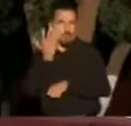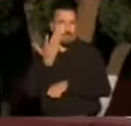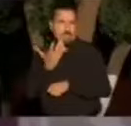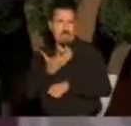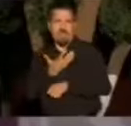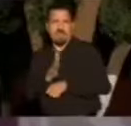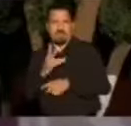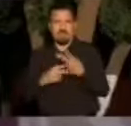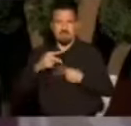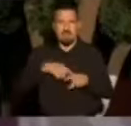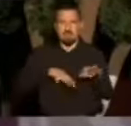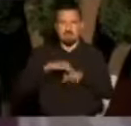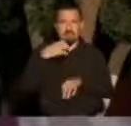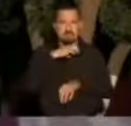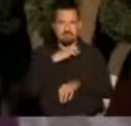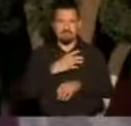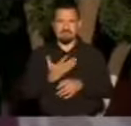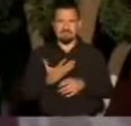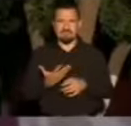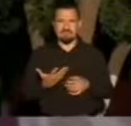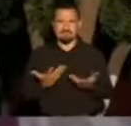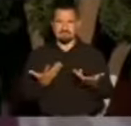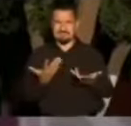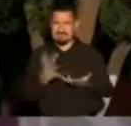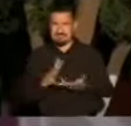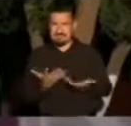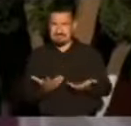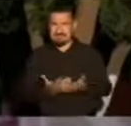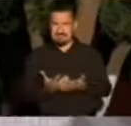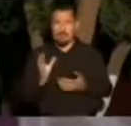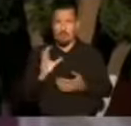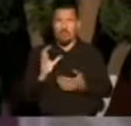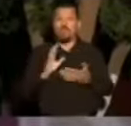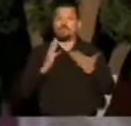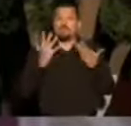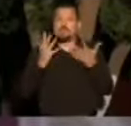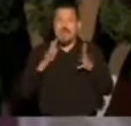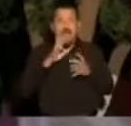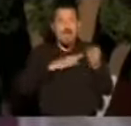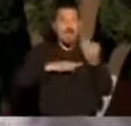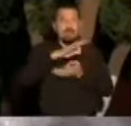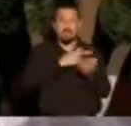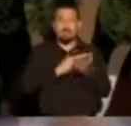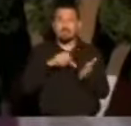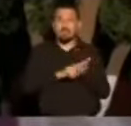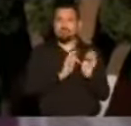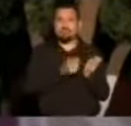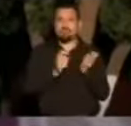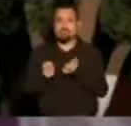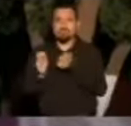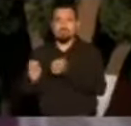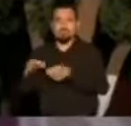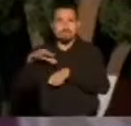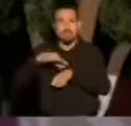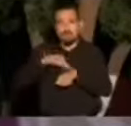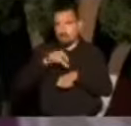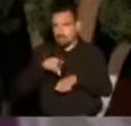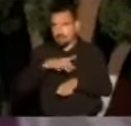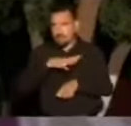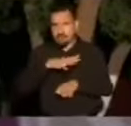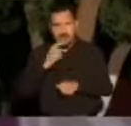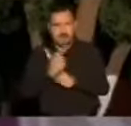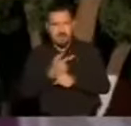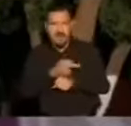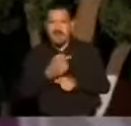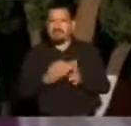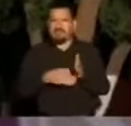Echojoa. Entonces, ya una vez que contratemos a todos los médicos, y que sabemos que